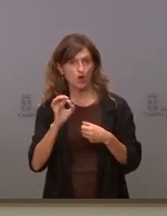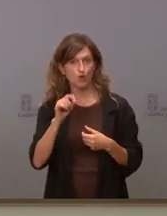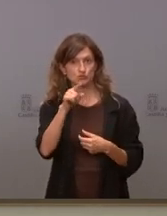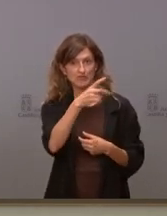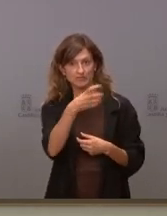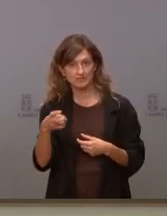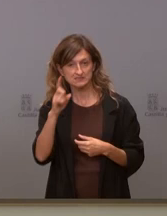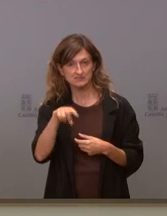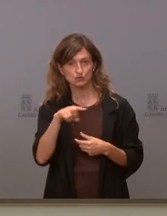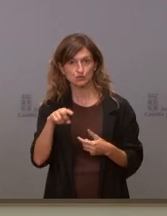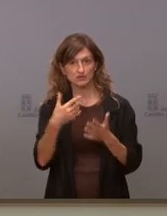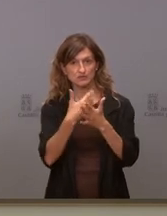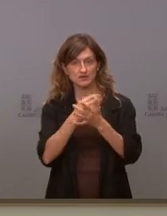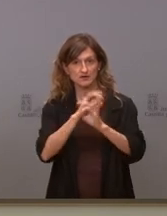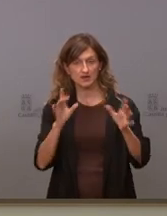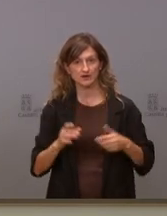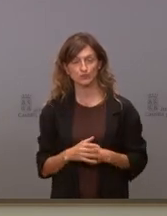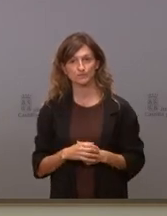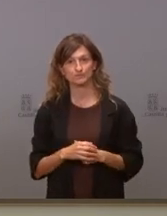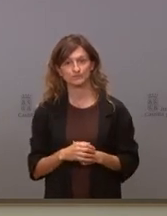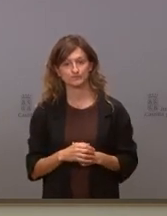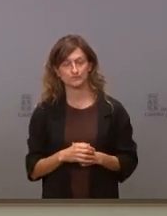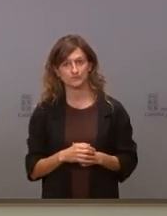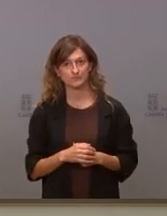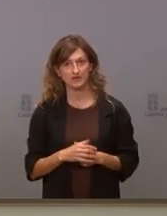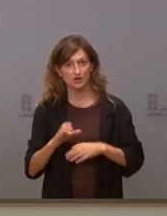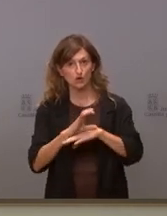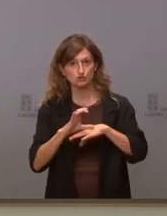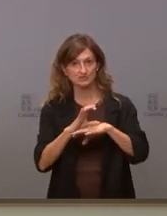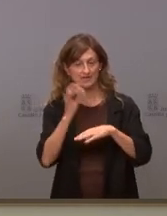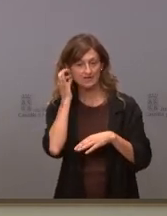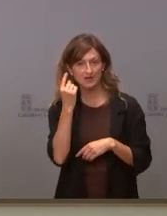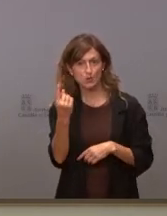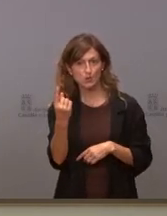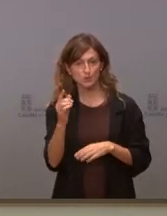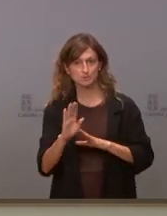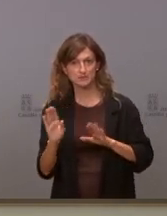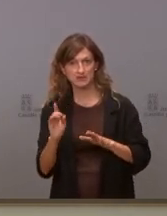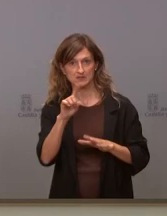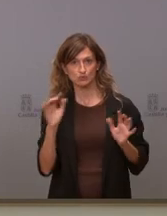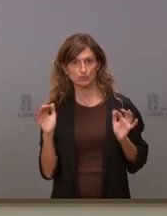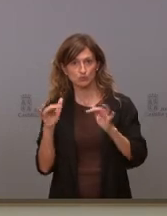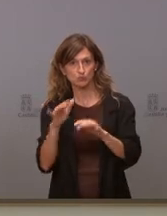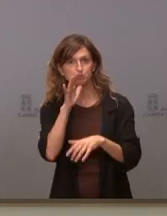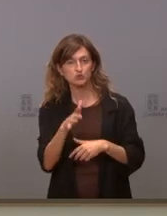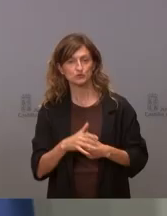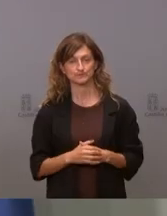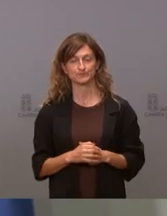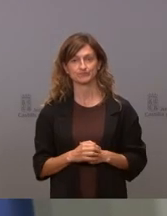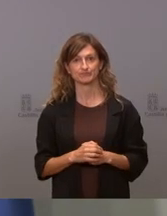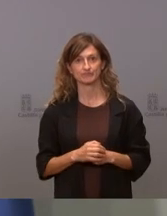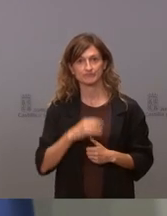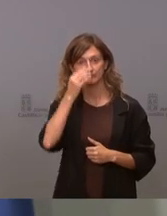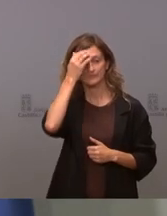no sé si nos puede aclarar por qué no va solamente la consejera y van ustedes con ella Bueno